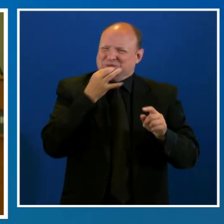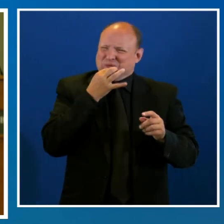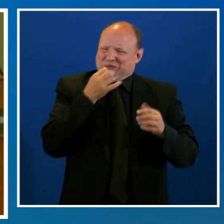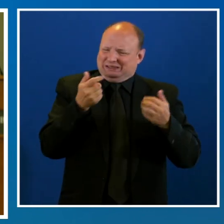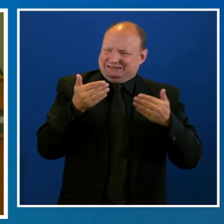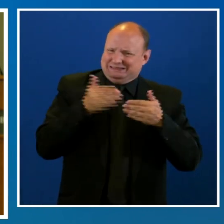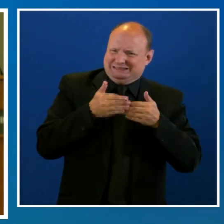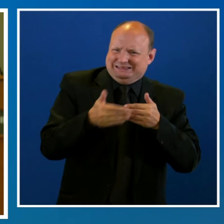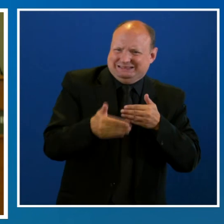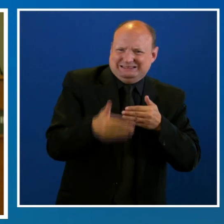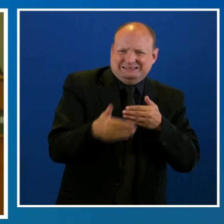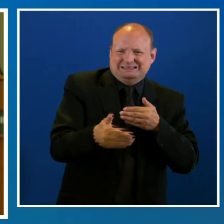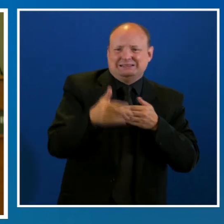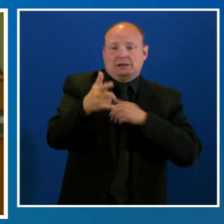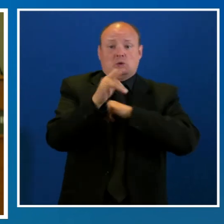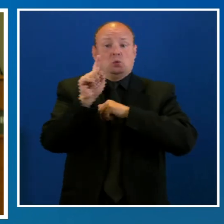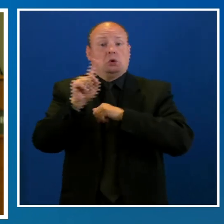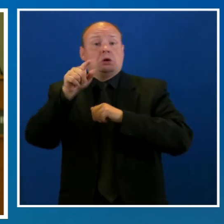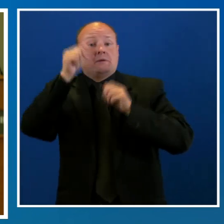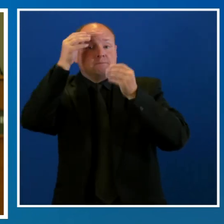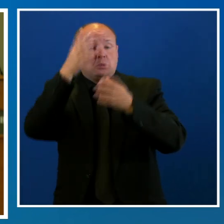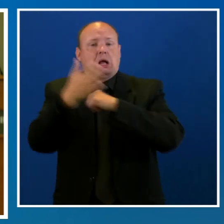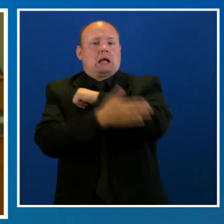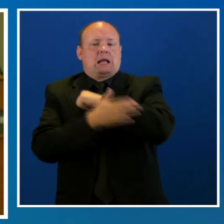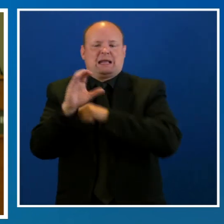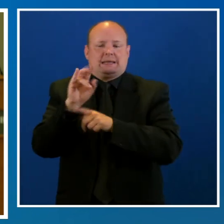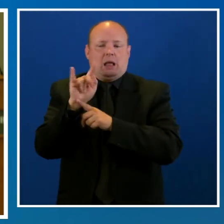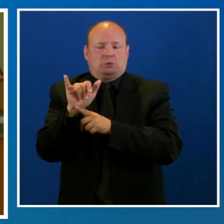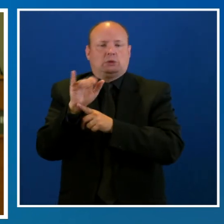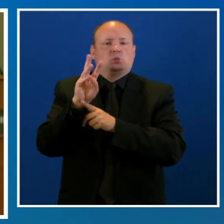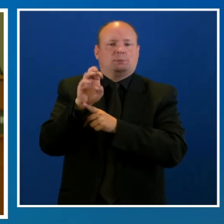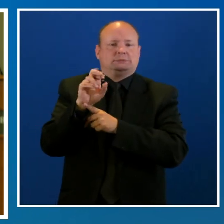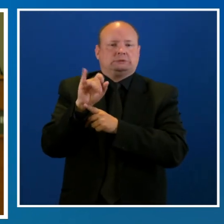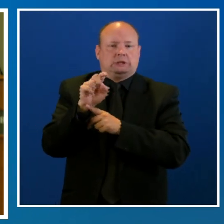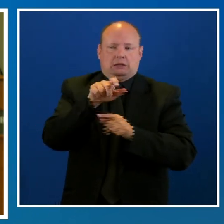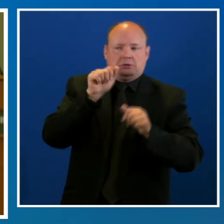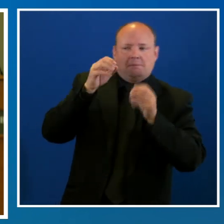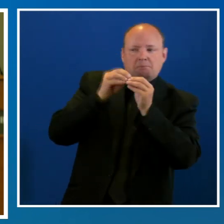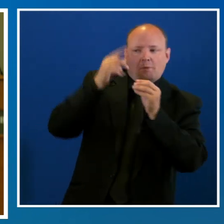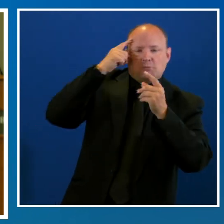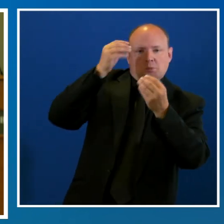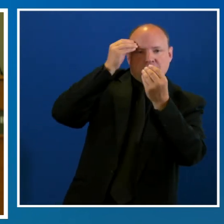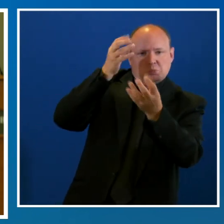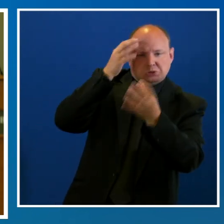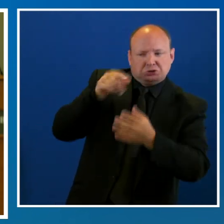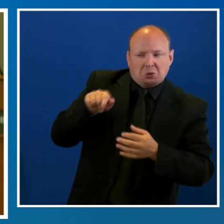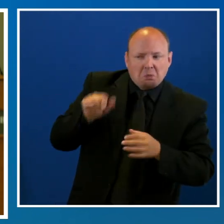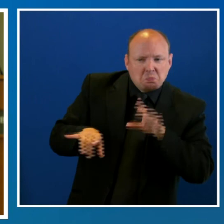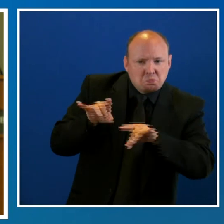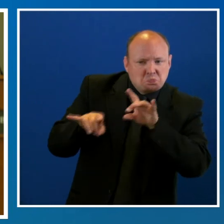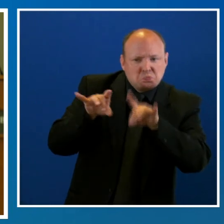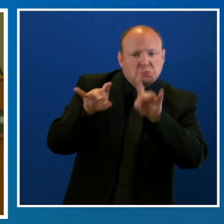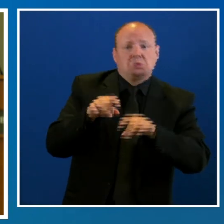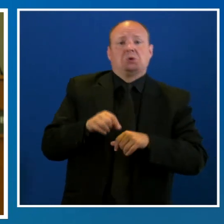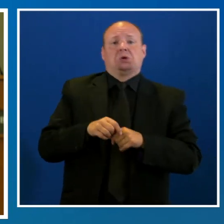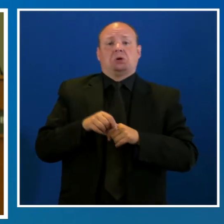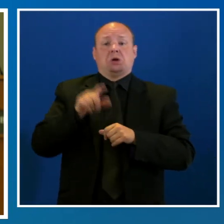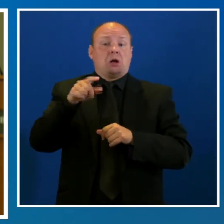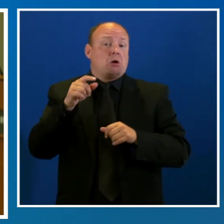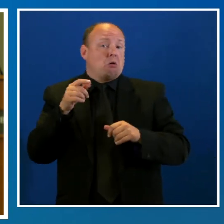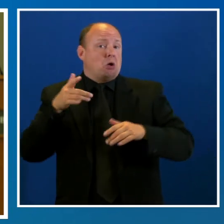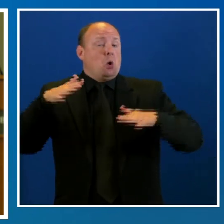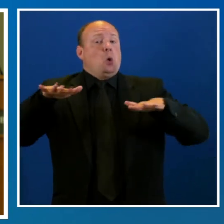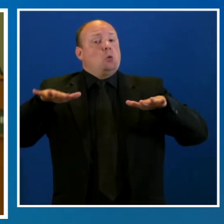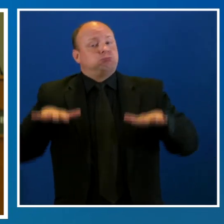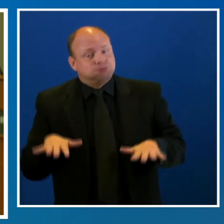su solicitud lo antes posible. Mira el sitio web del condado para conocer detalles. Y finalmente, un alivio